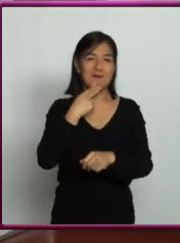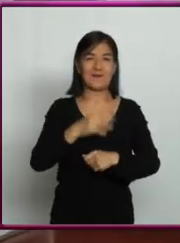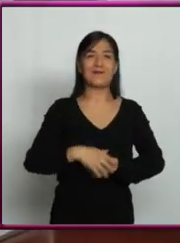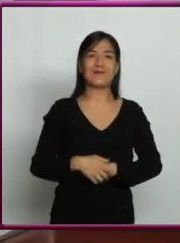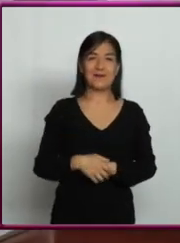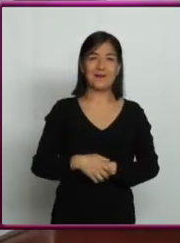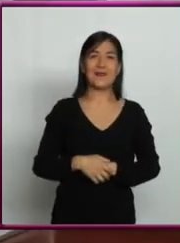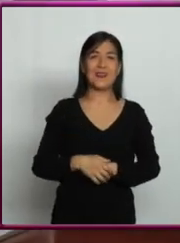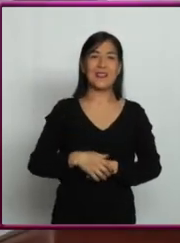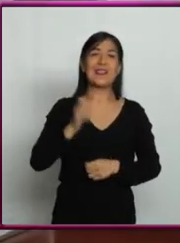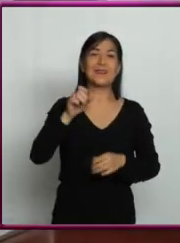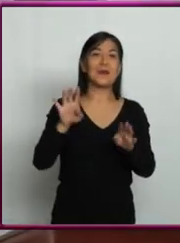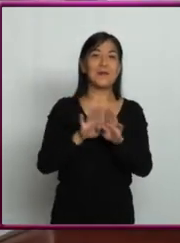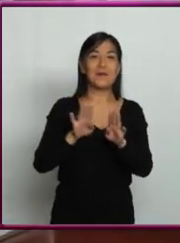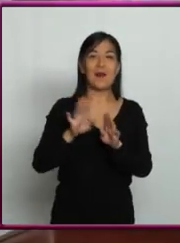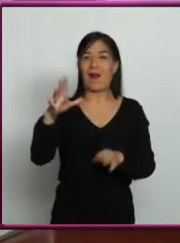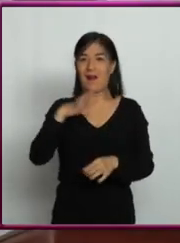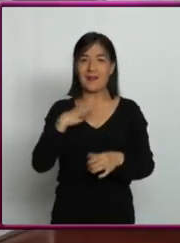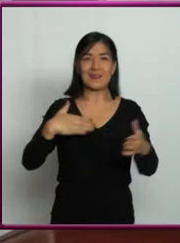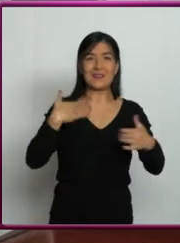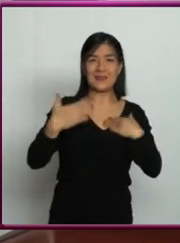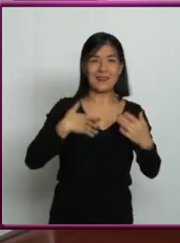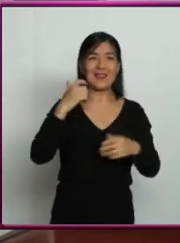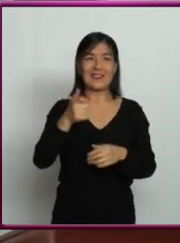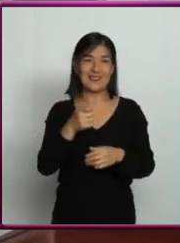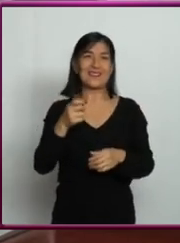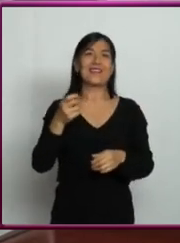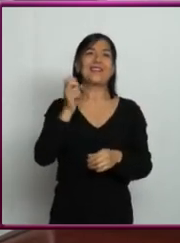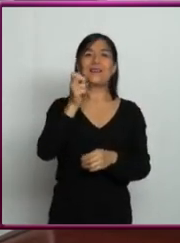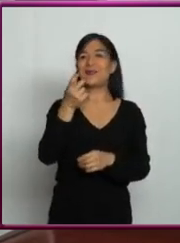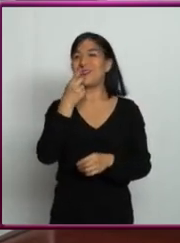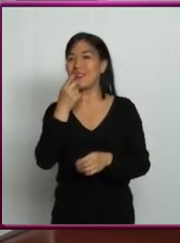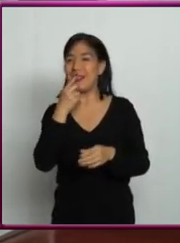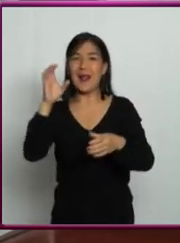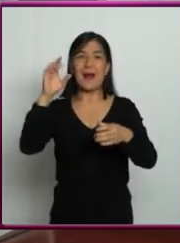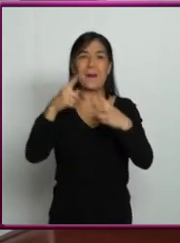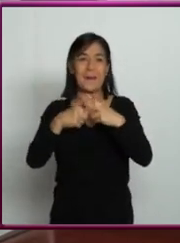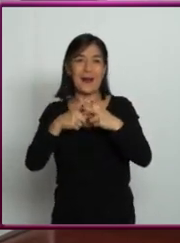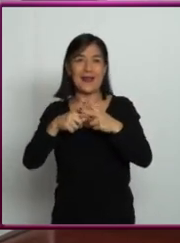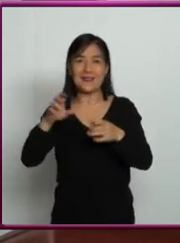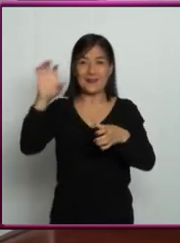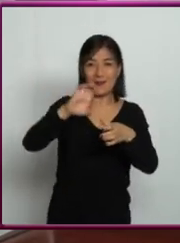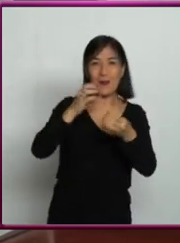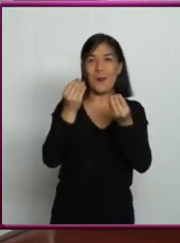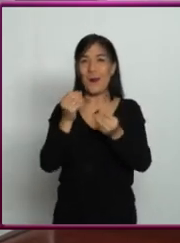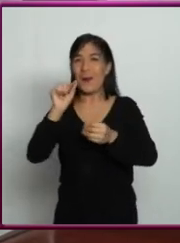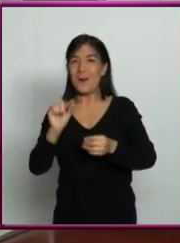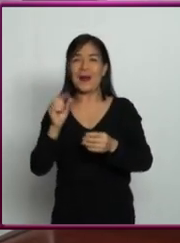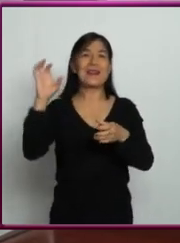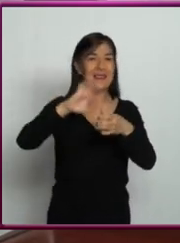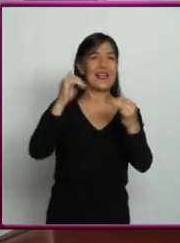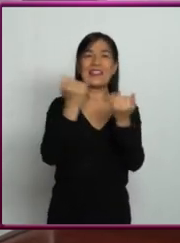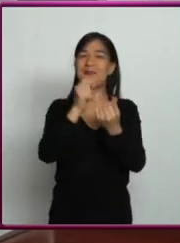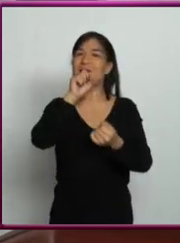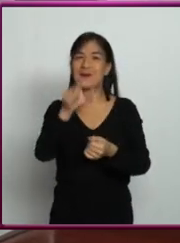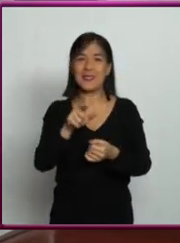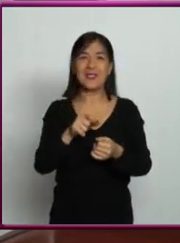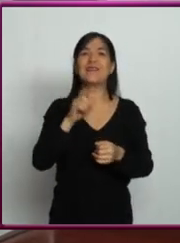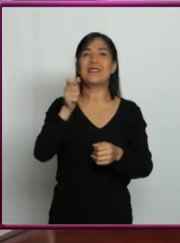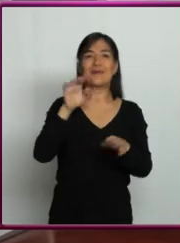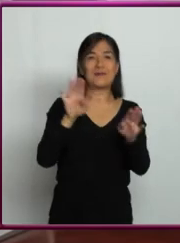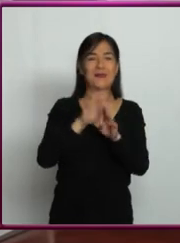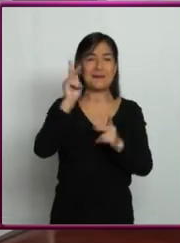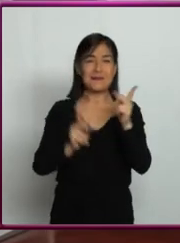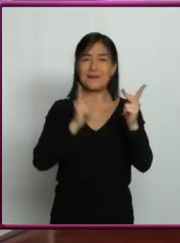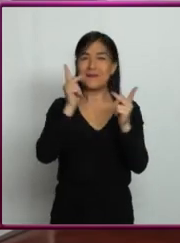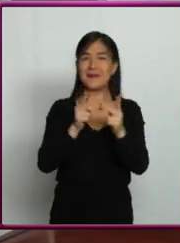Claro que sí. Comemos matemáticas para el desayuno con los cereales. Todo es matemático. Y funciona fantástico. Es increíble